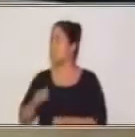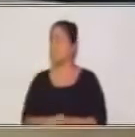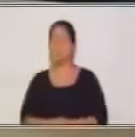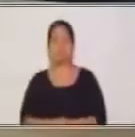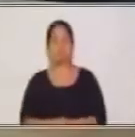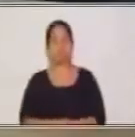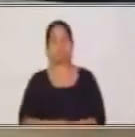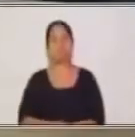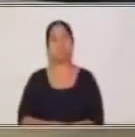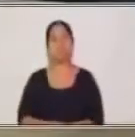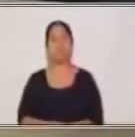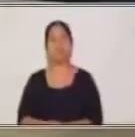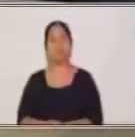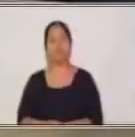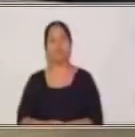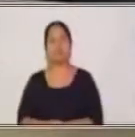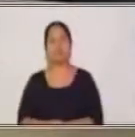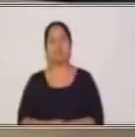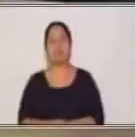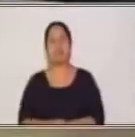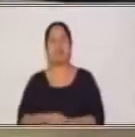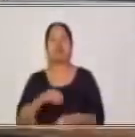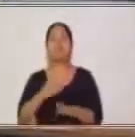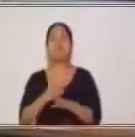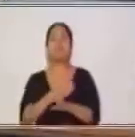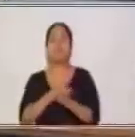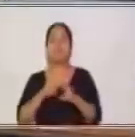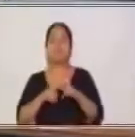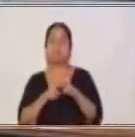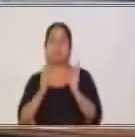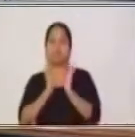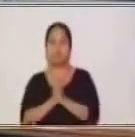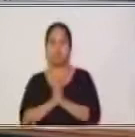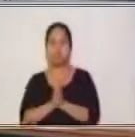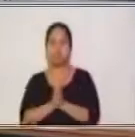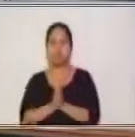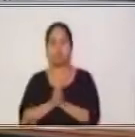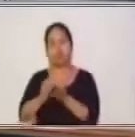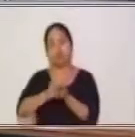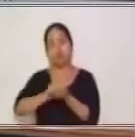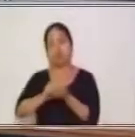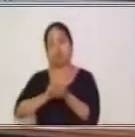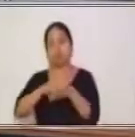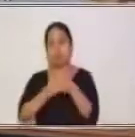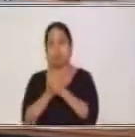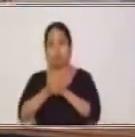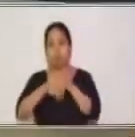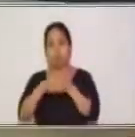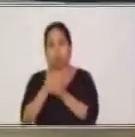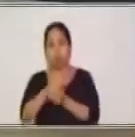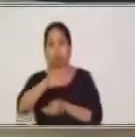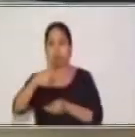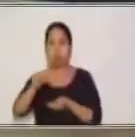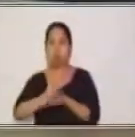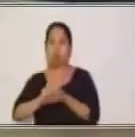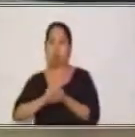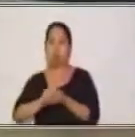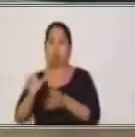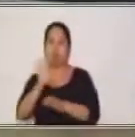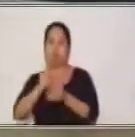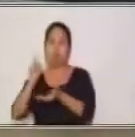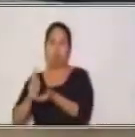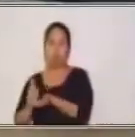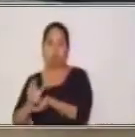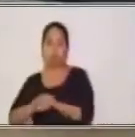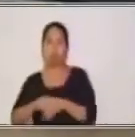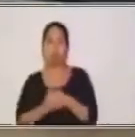Antes de comenzar, te recomiendo que laves tus manos constantemente con agua y jabón o utilices gel antibacterial